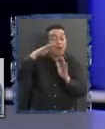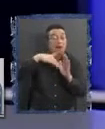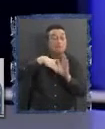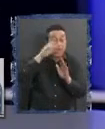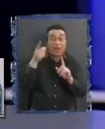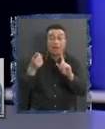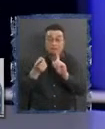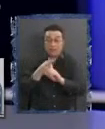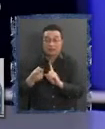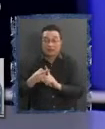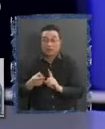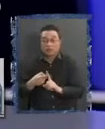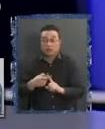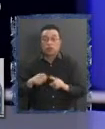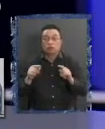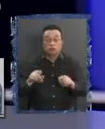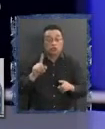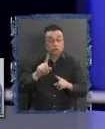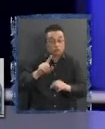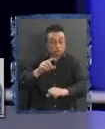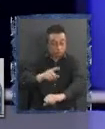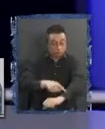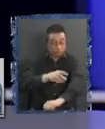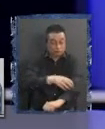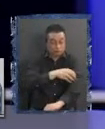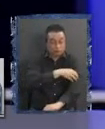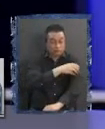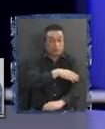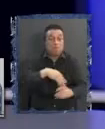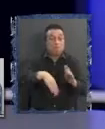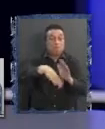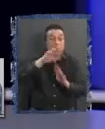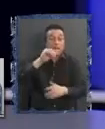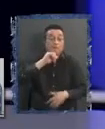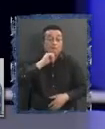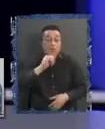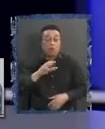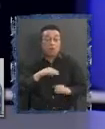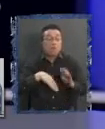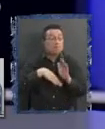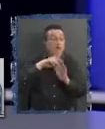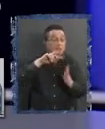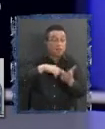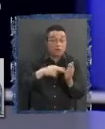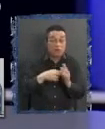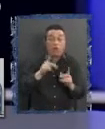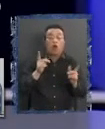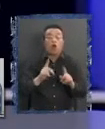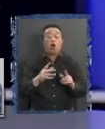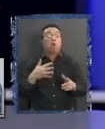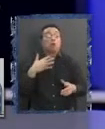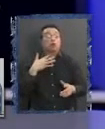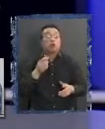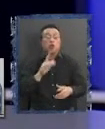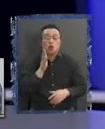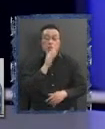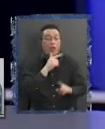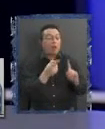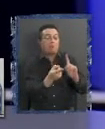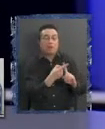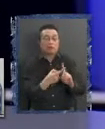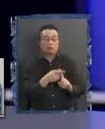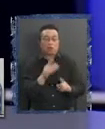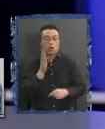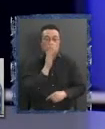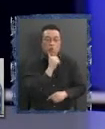ciertas zonas sean más pobres o tengan mayores problemas, no es porque no hayan tenido participación o porque se haya